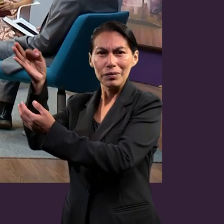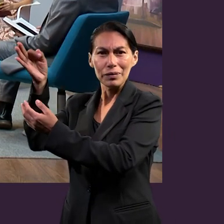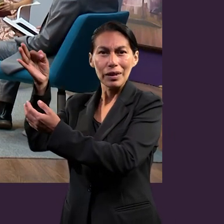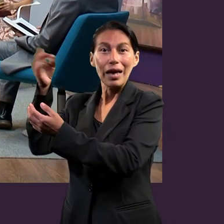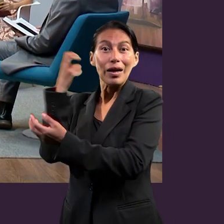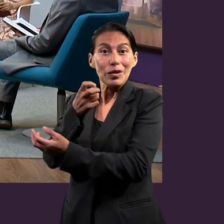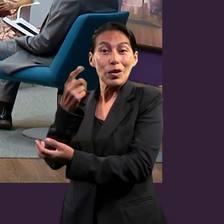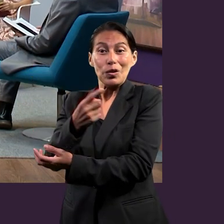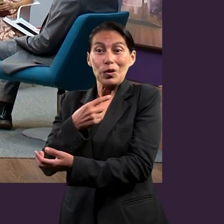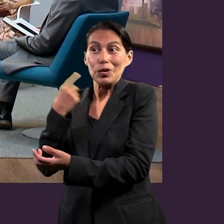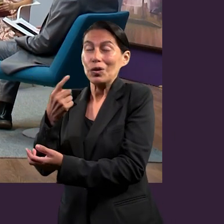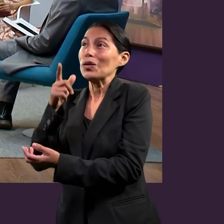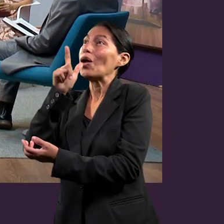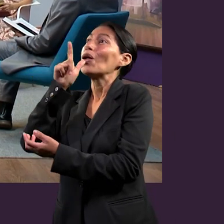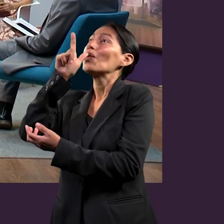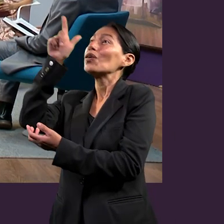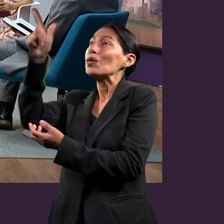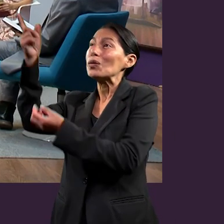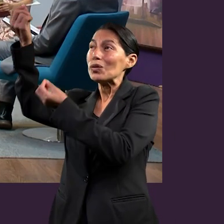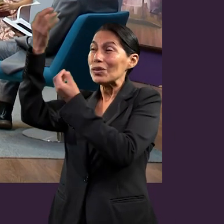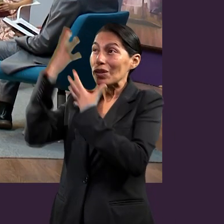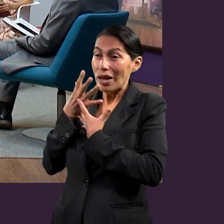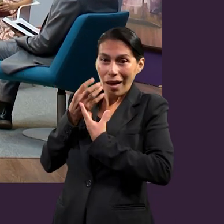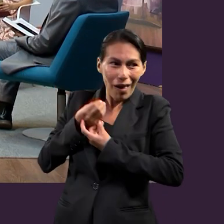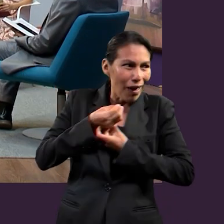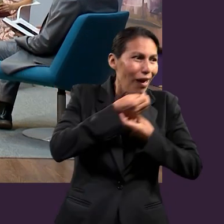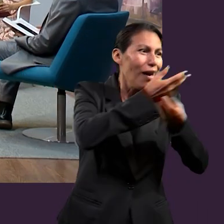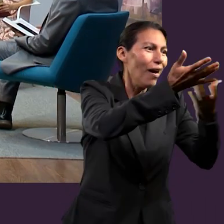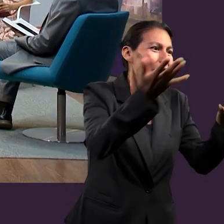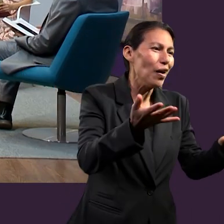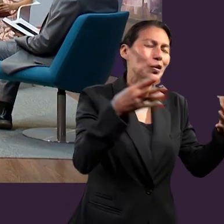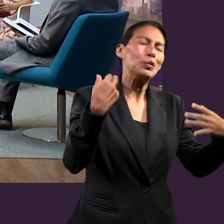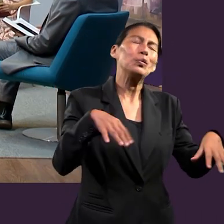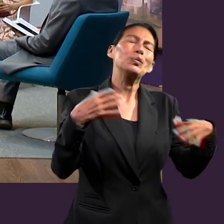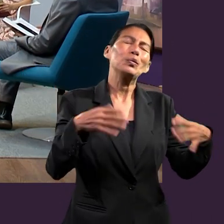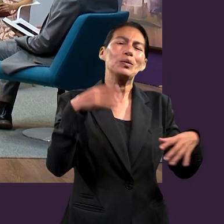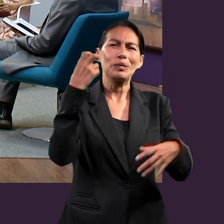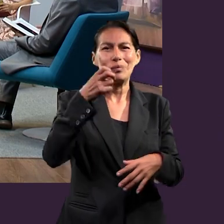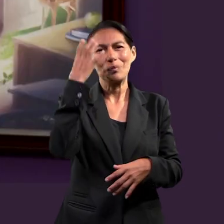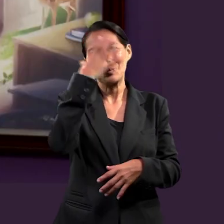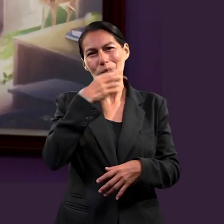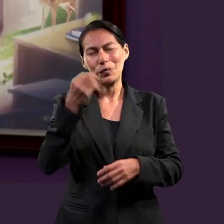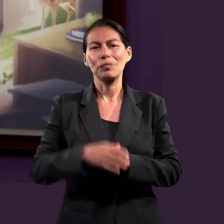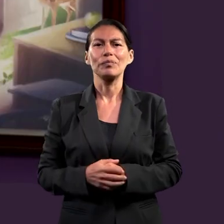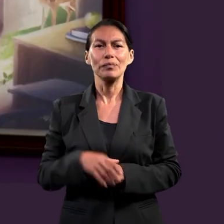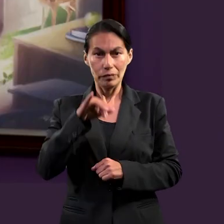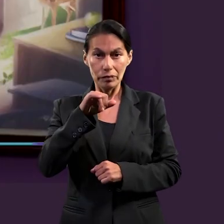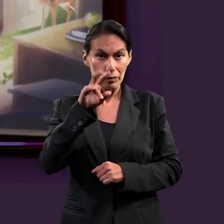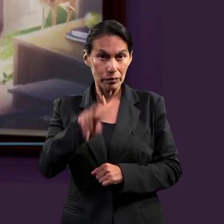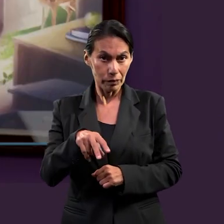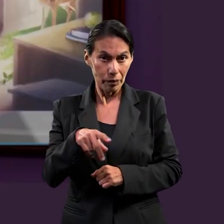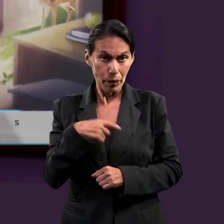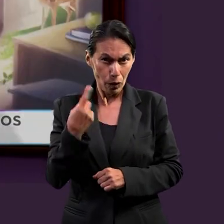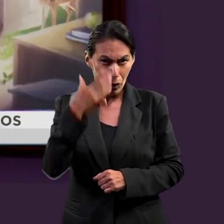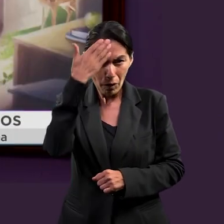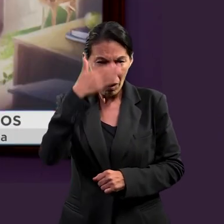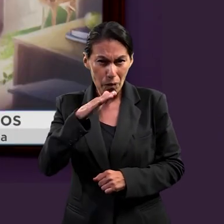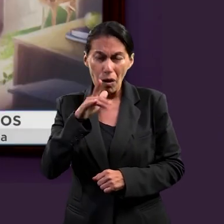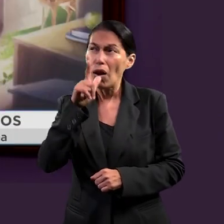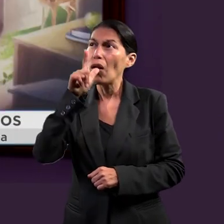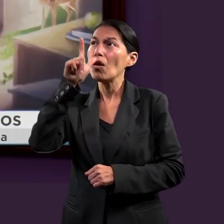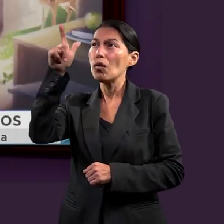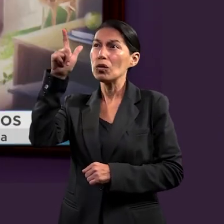ser luz para los demás. Amén. Pau, ¿quisieras agregar algo? Sí, me gustaría comentar que nosotros sabemos que